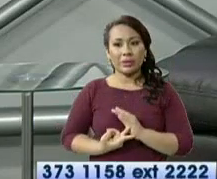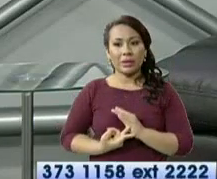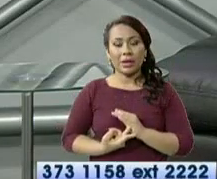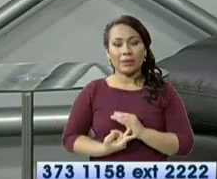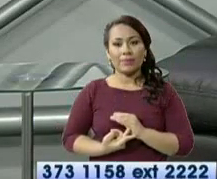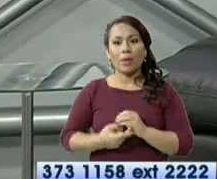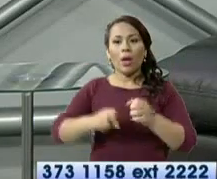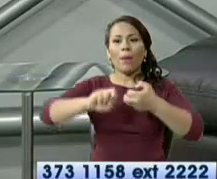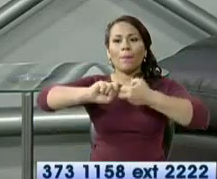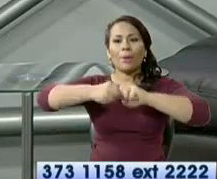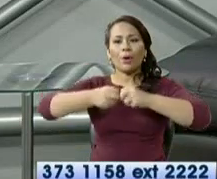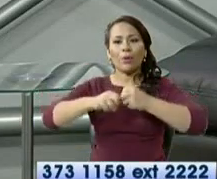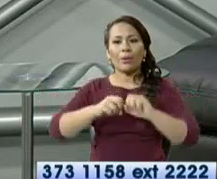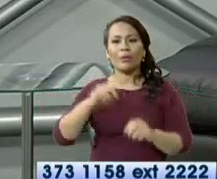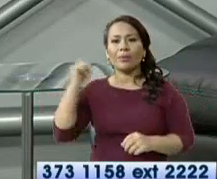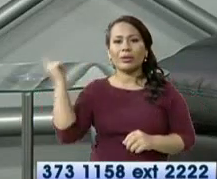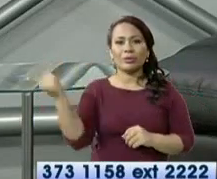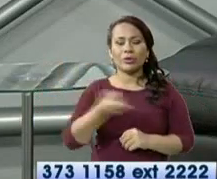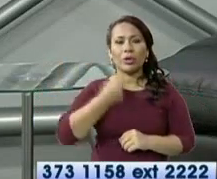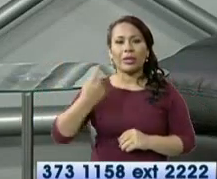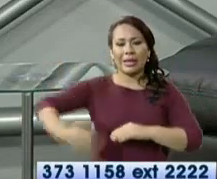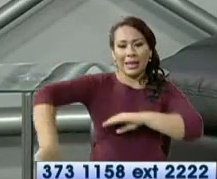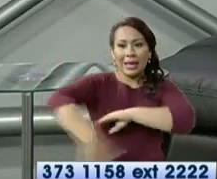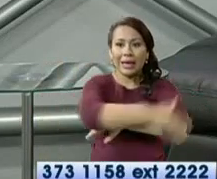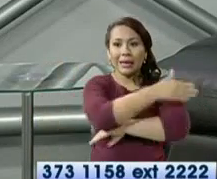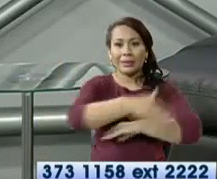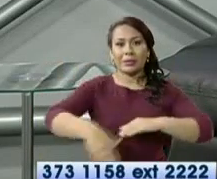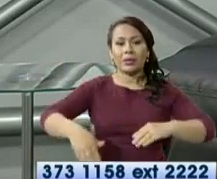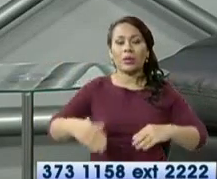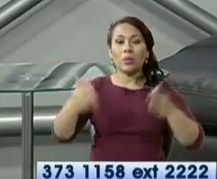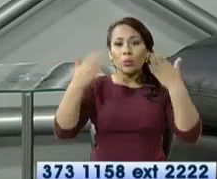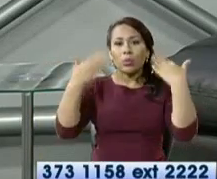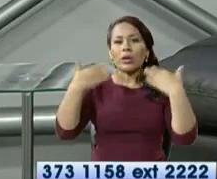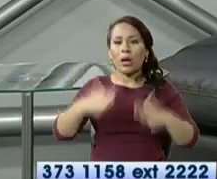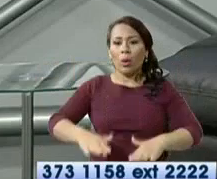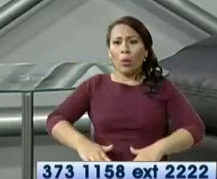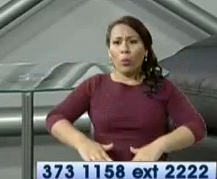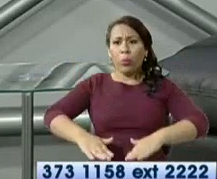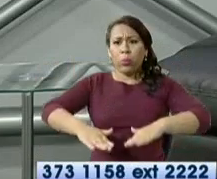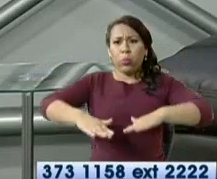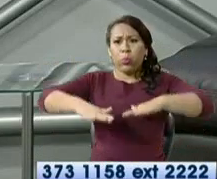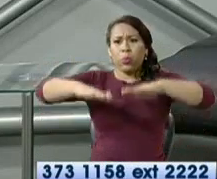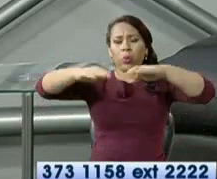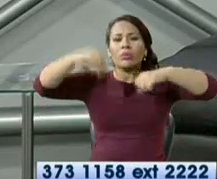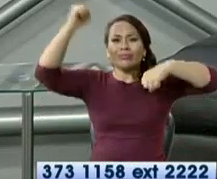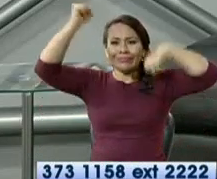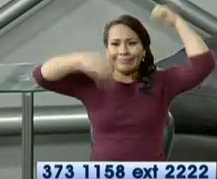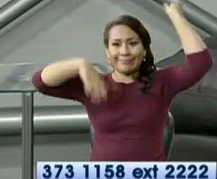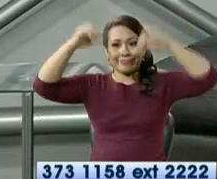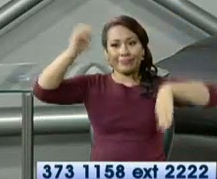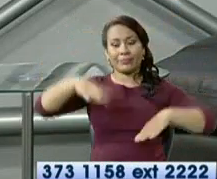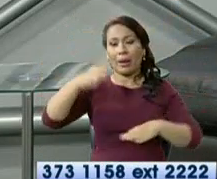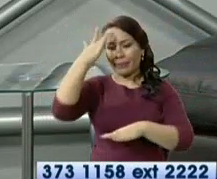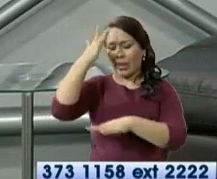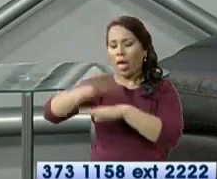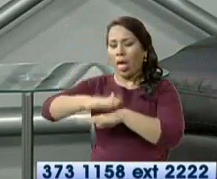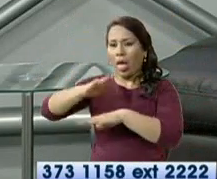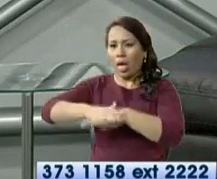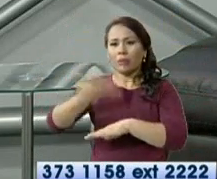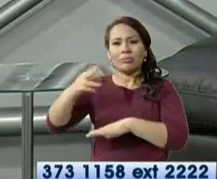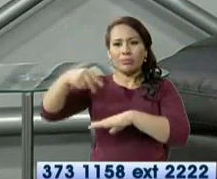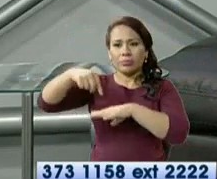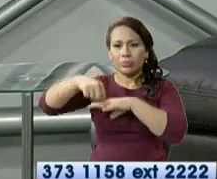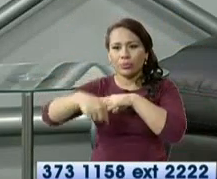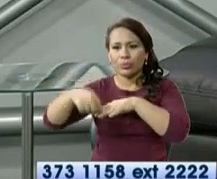principales factores para que las calles de Guayaquil se inunden cuando llueve. Enseguida les vamos a informar